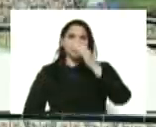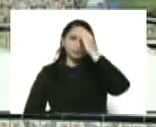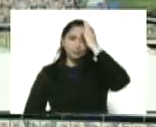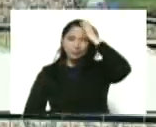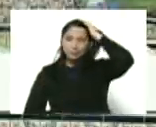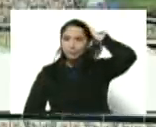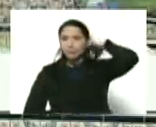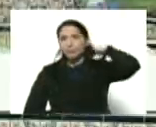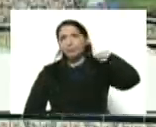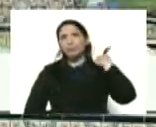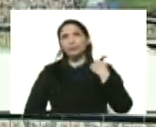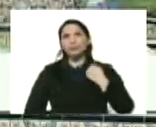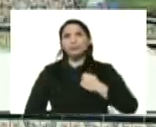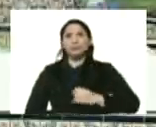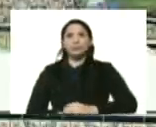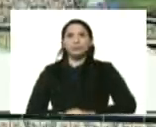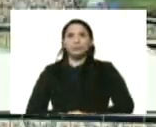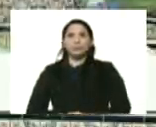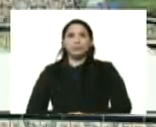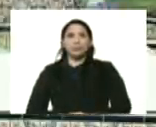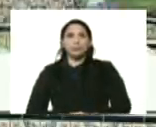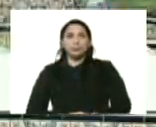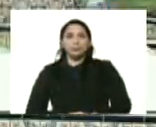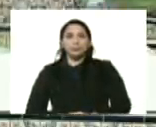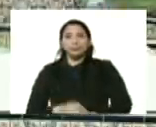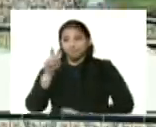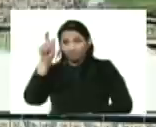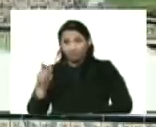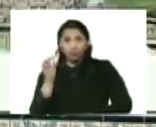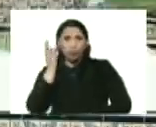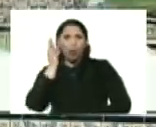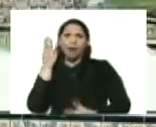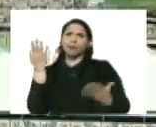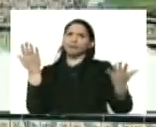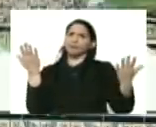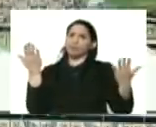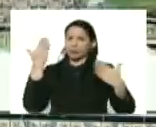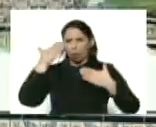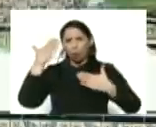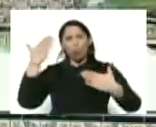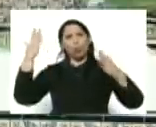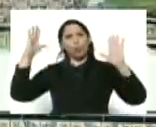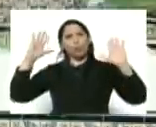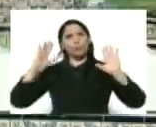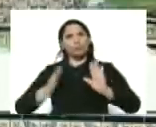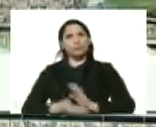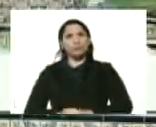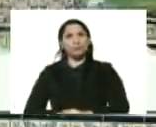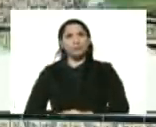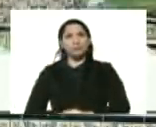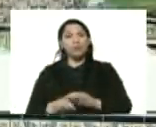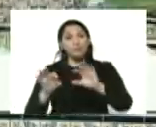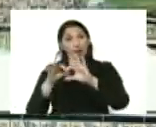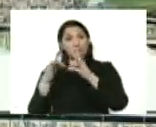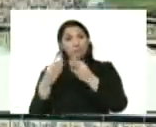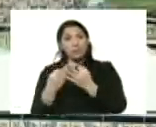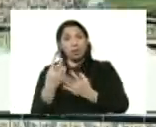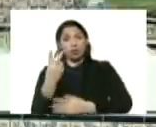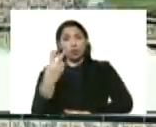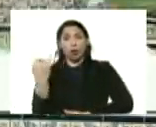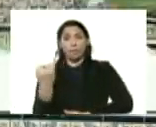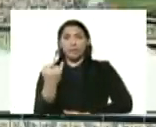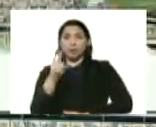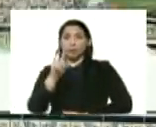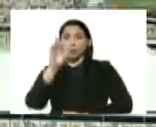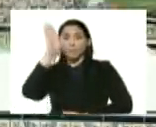viviendas también está Yusmari del Valle mujer saludo unifamiliares dos habitaciones